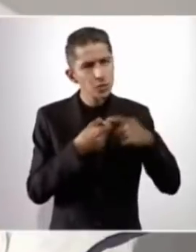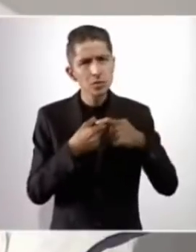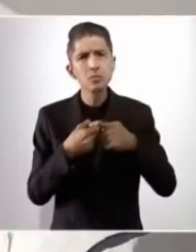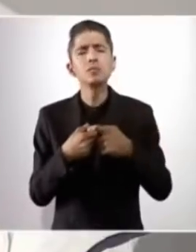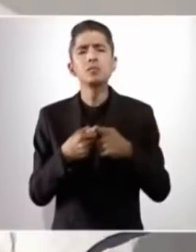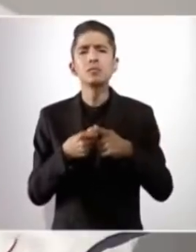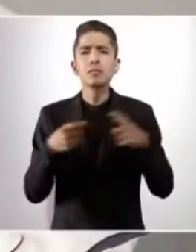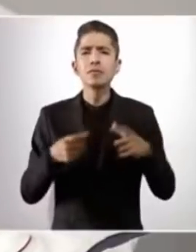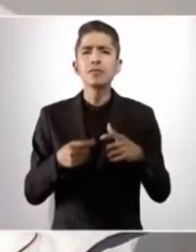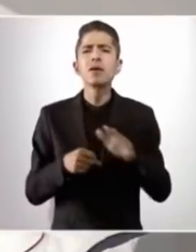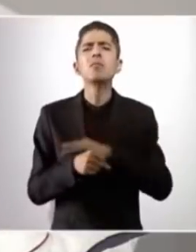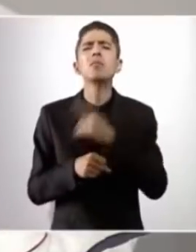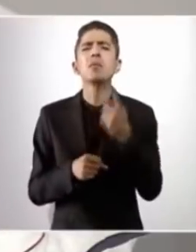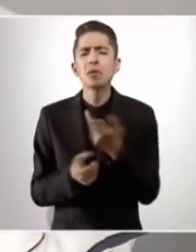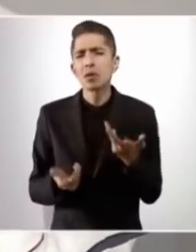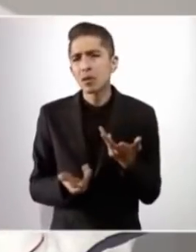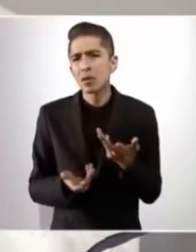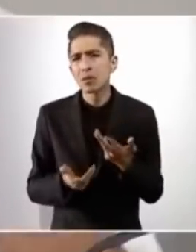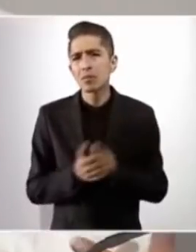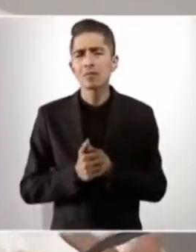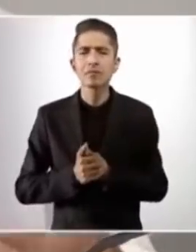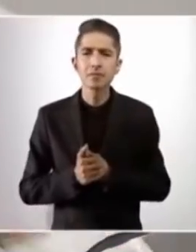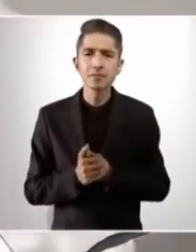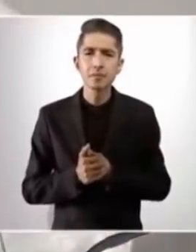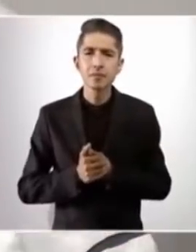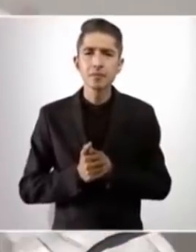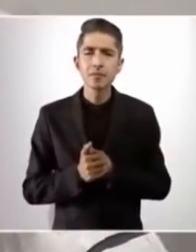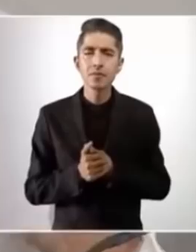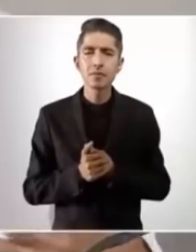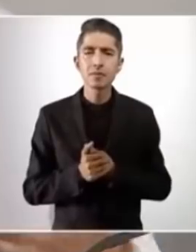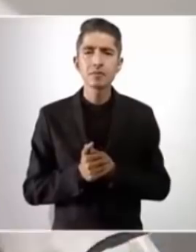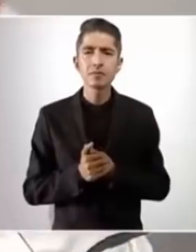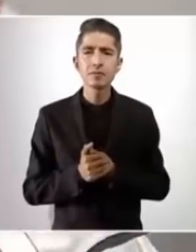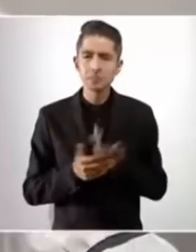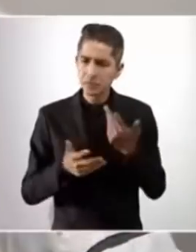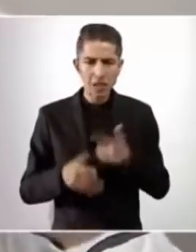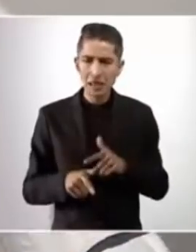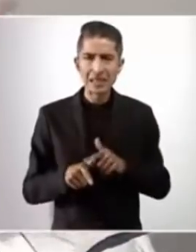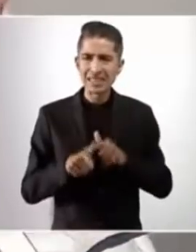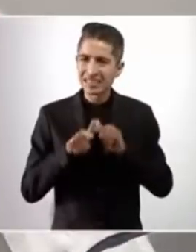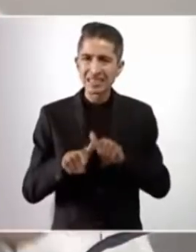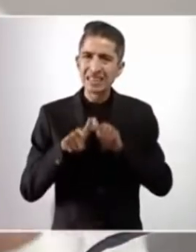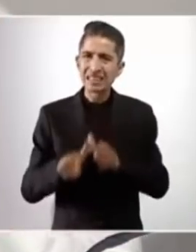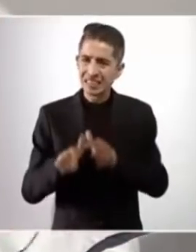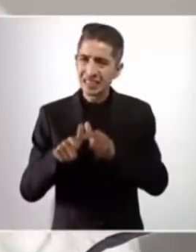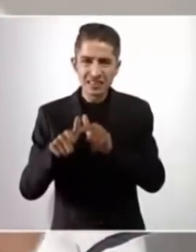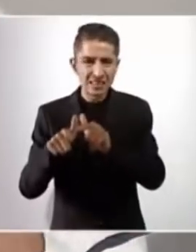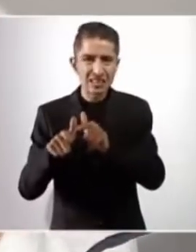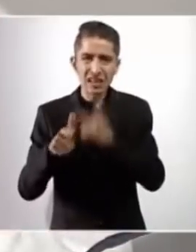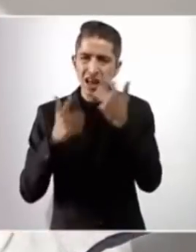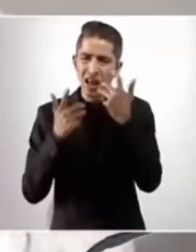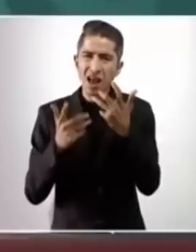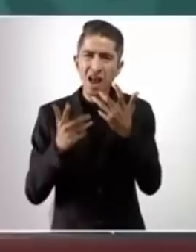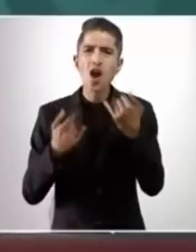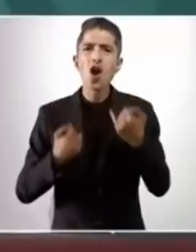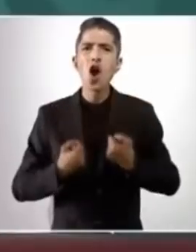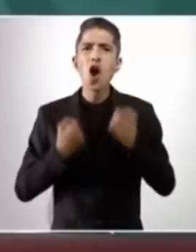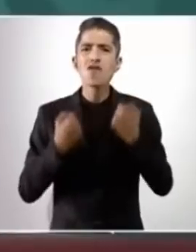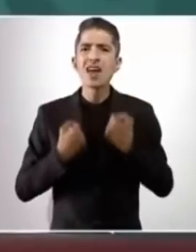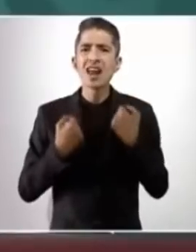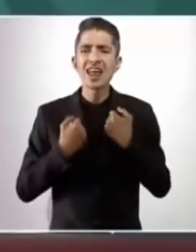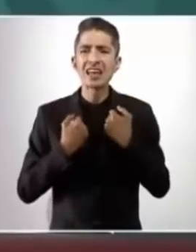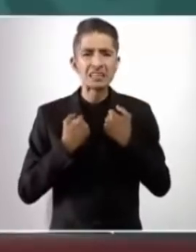les vamos a seguir quitando los jóvenes a las